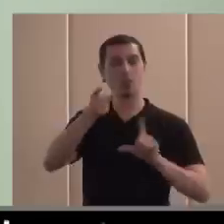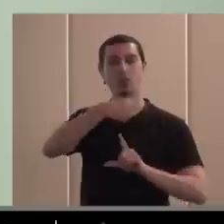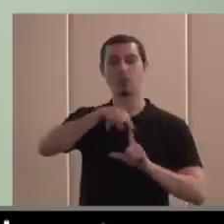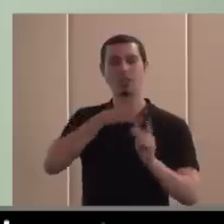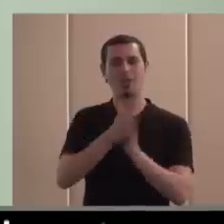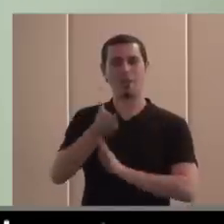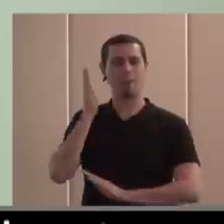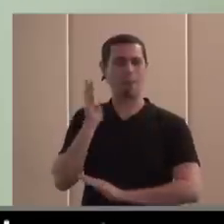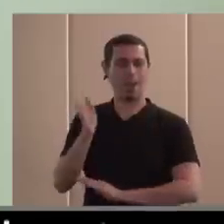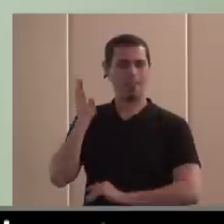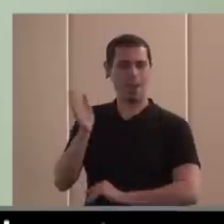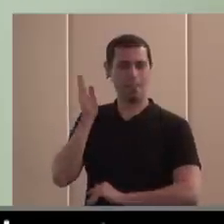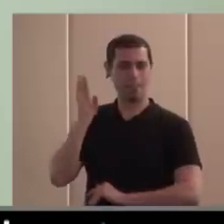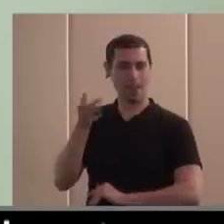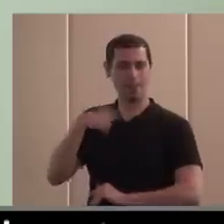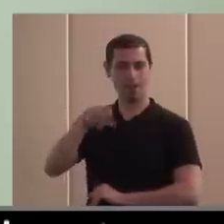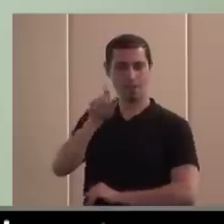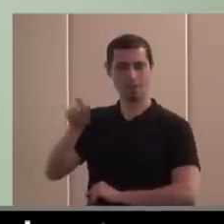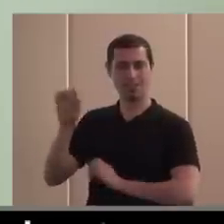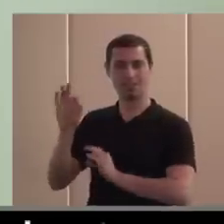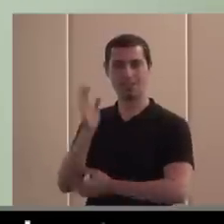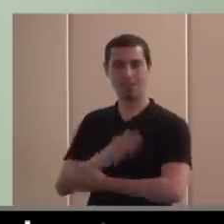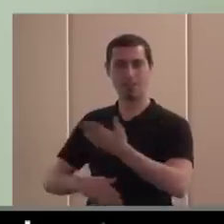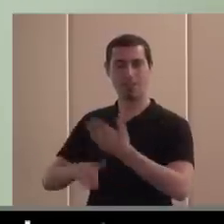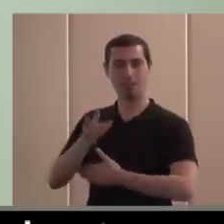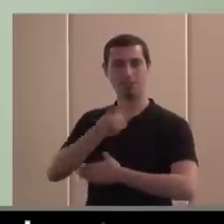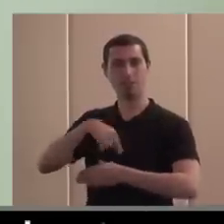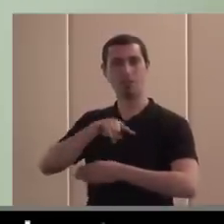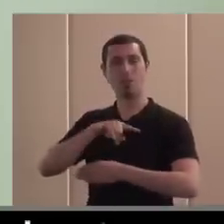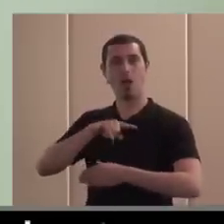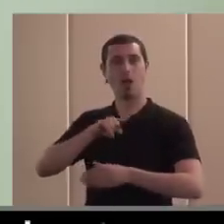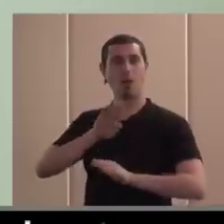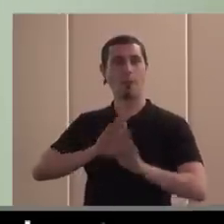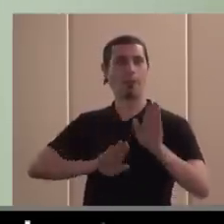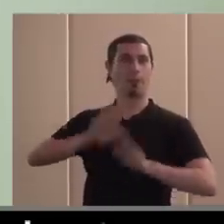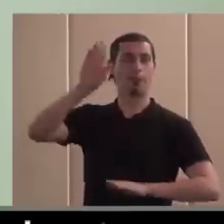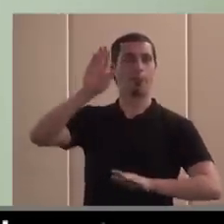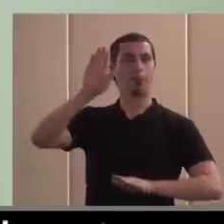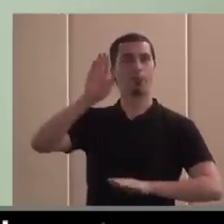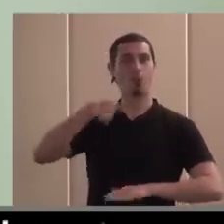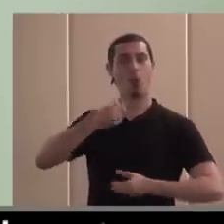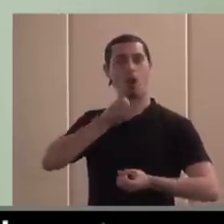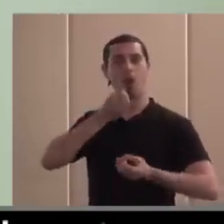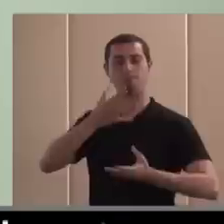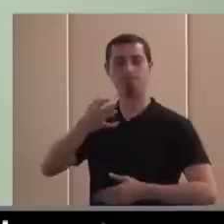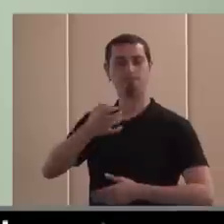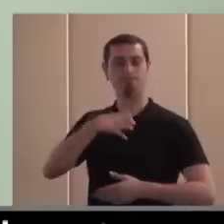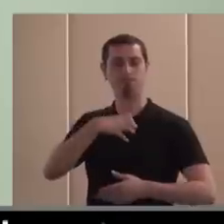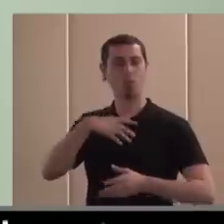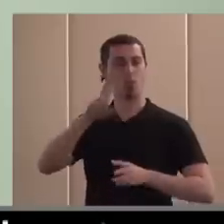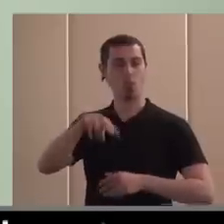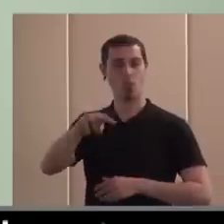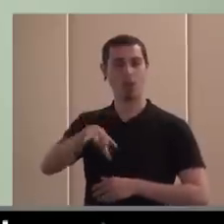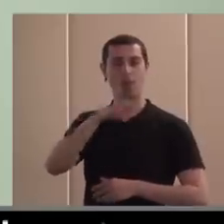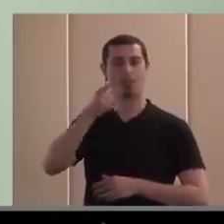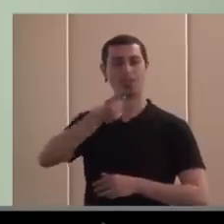historia, en ese lado oscuro, en ese lado donde no hemos podido ser nunca protagonistas, sino en todo caso hemos estado